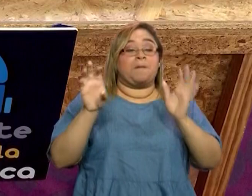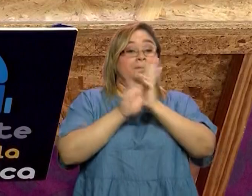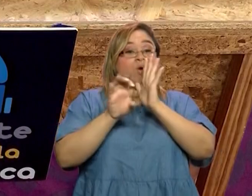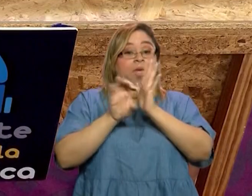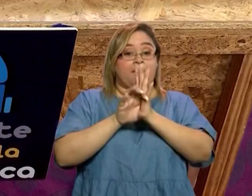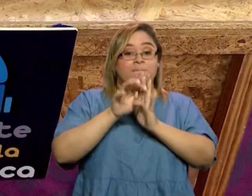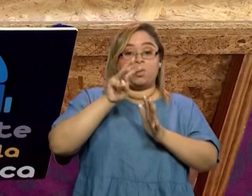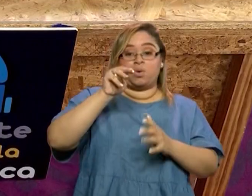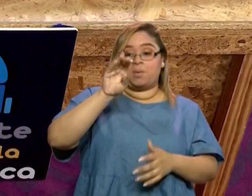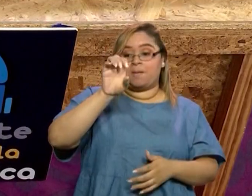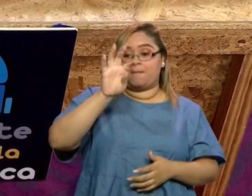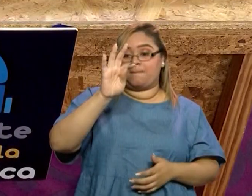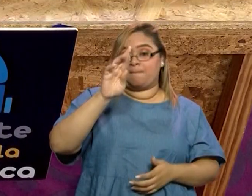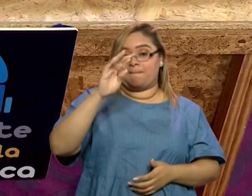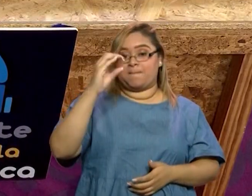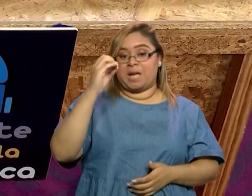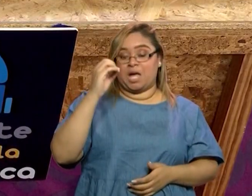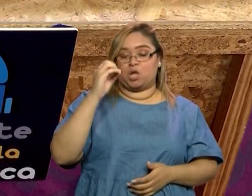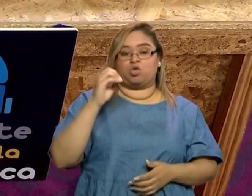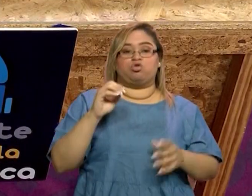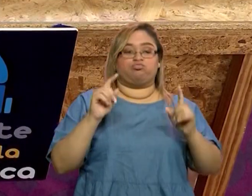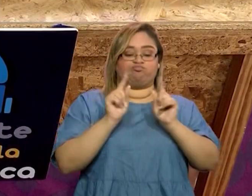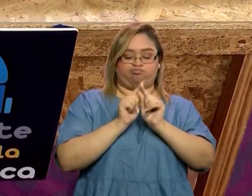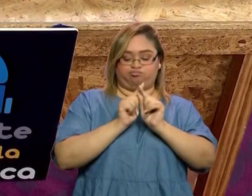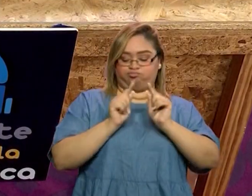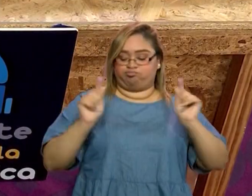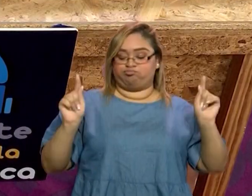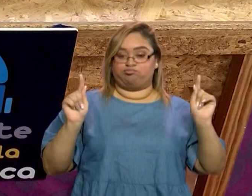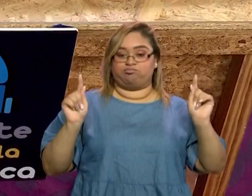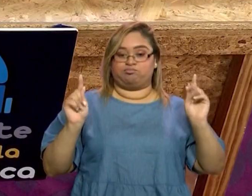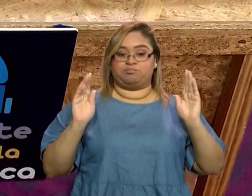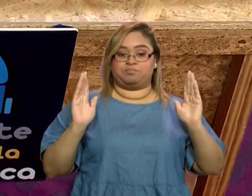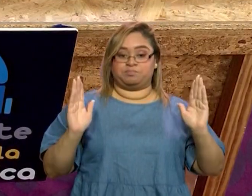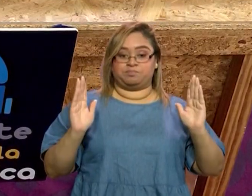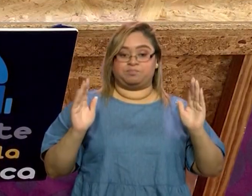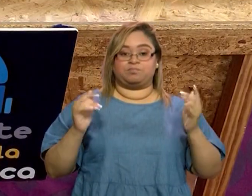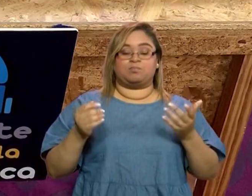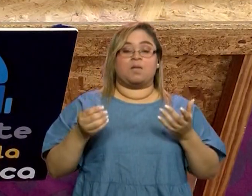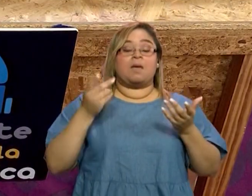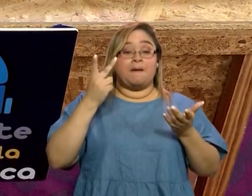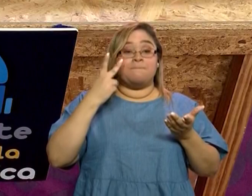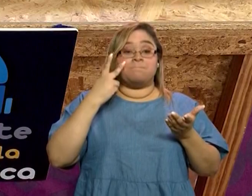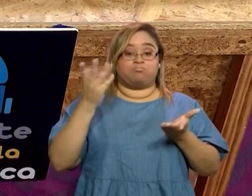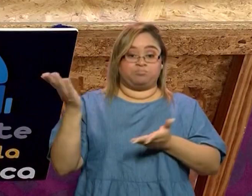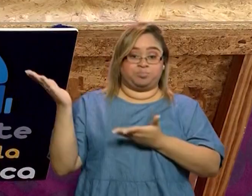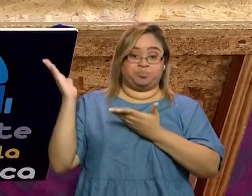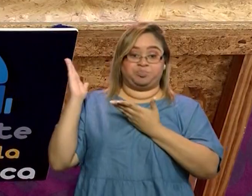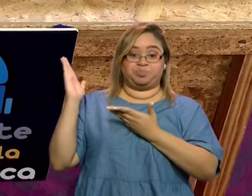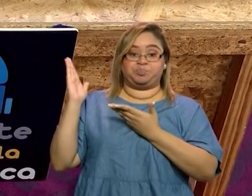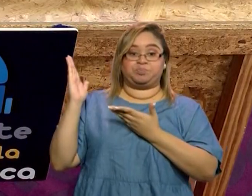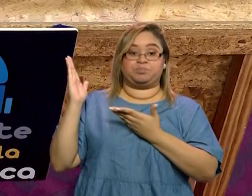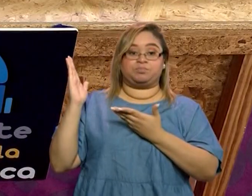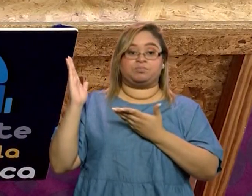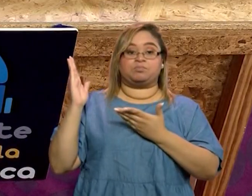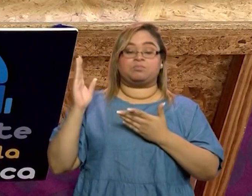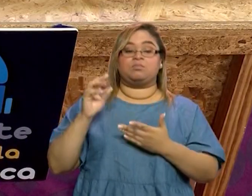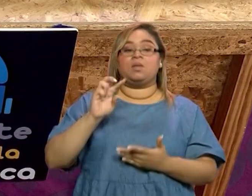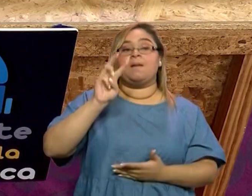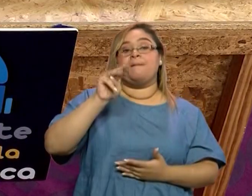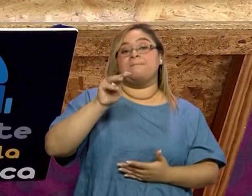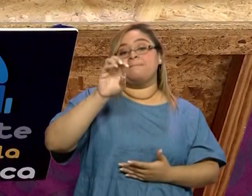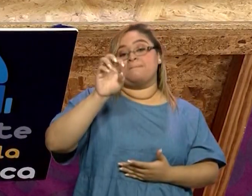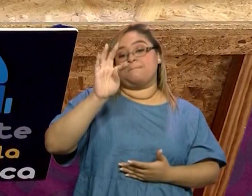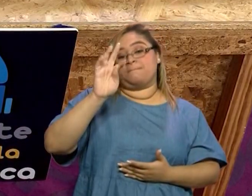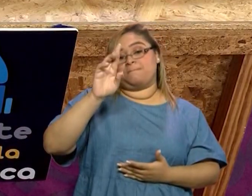y vamos a presentarle entonces, maestra, nuestro metro. Aquí tenemos dos metros, el que usualmente